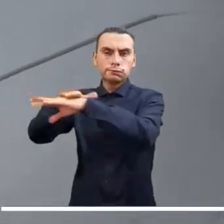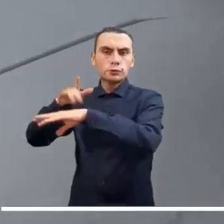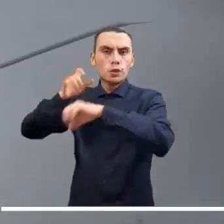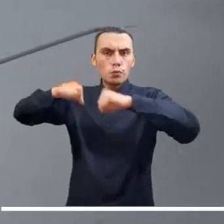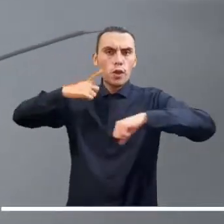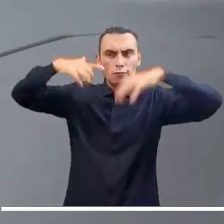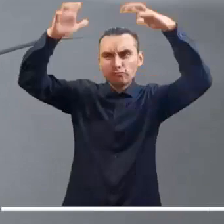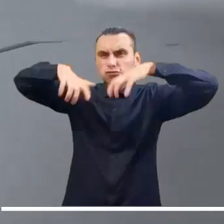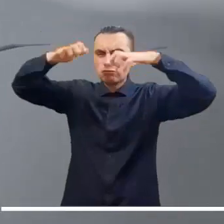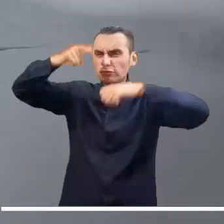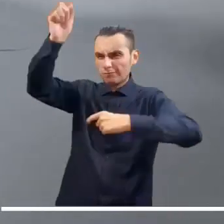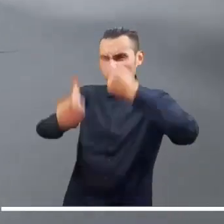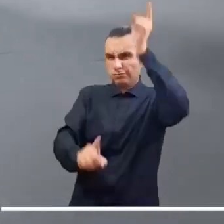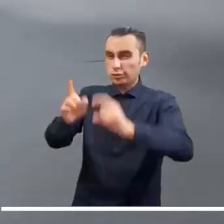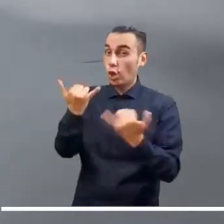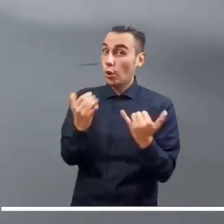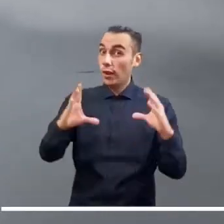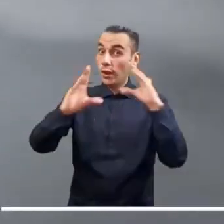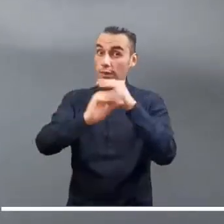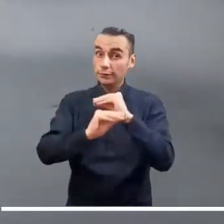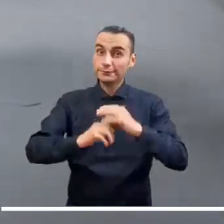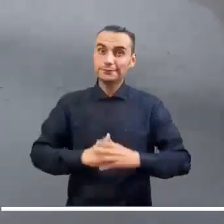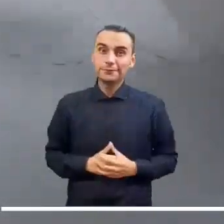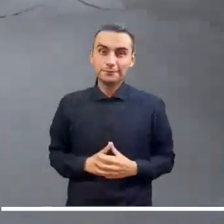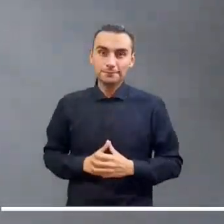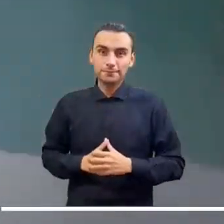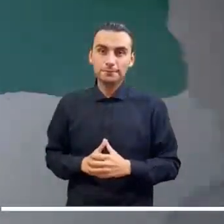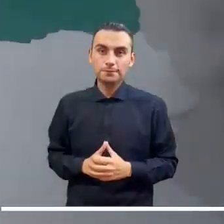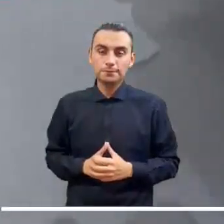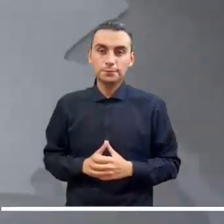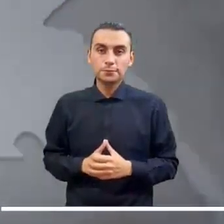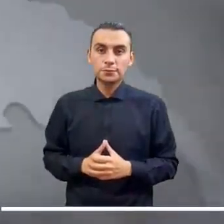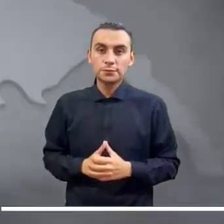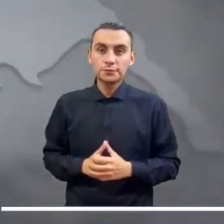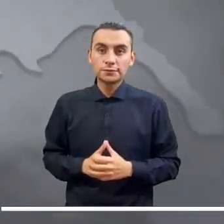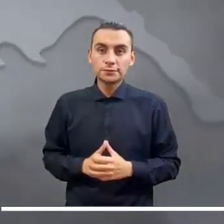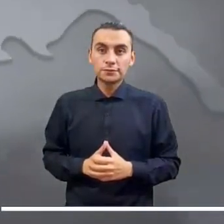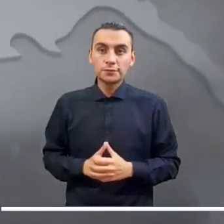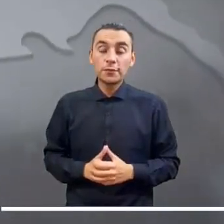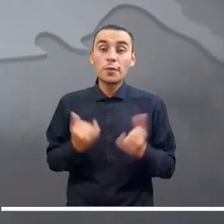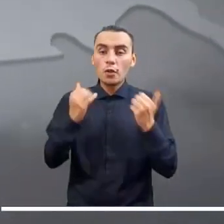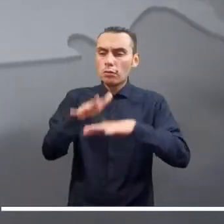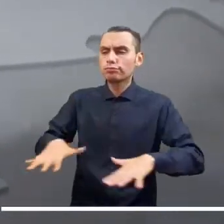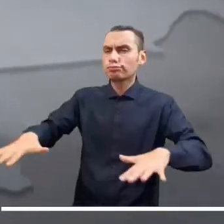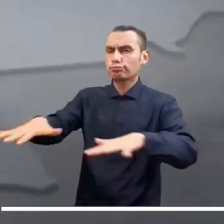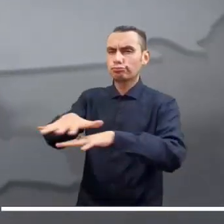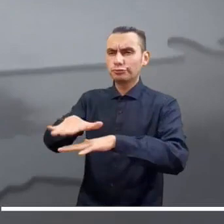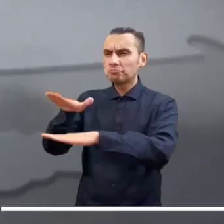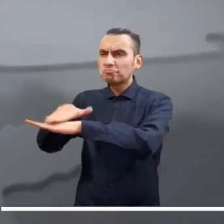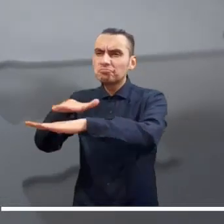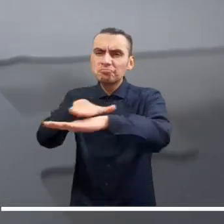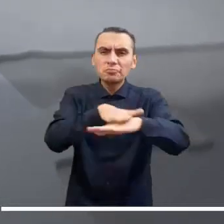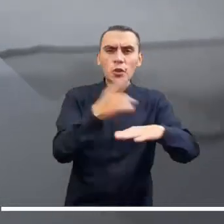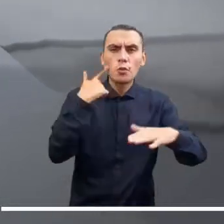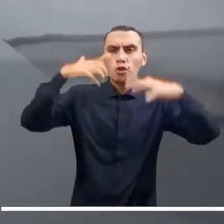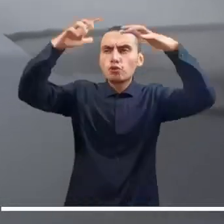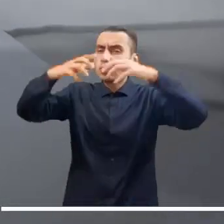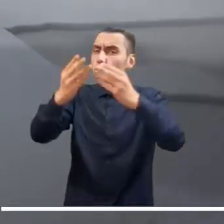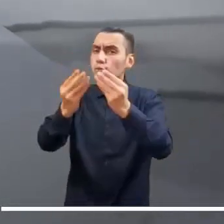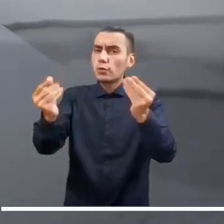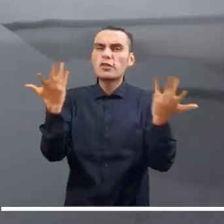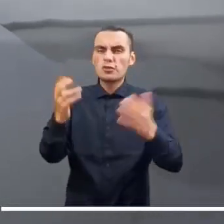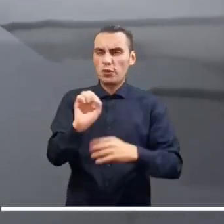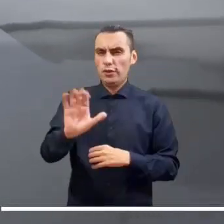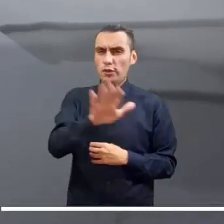algunas lluvias en Antioquia, Caldas, Boyacá, Santander, Cundinamarca, Tolima y Huino. Visitemos ahora